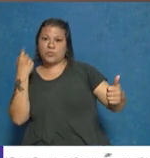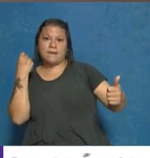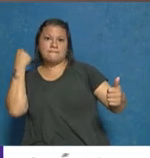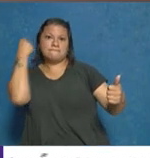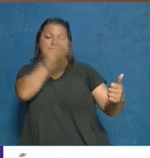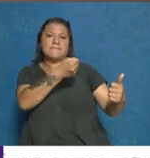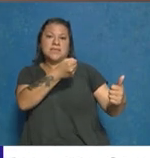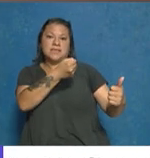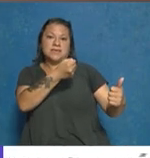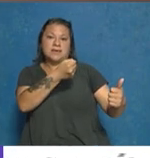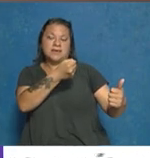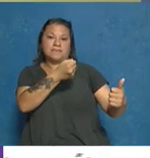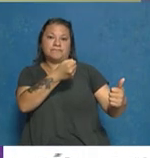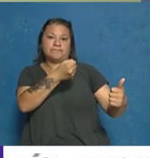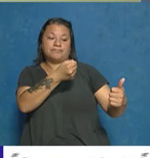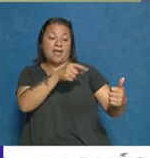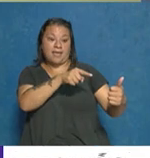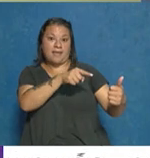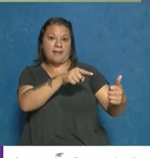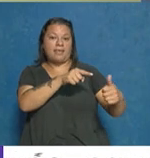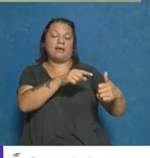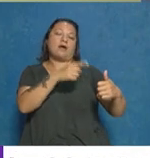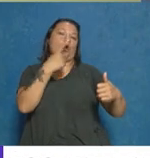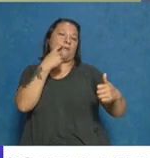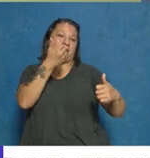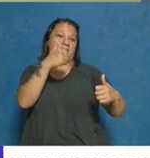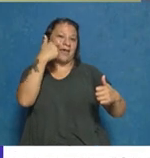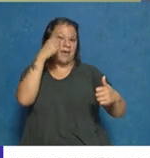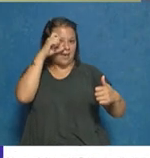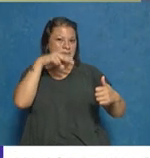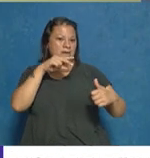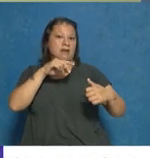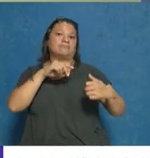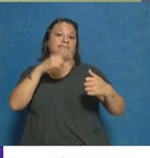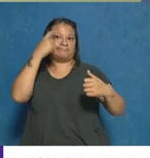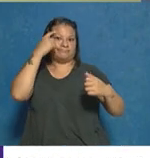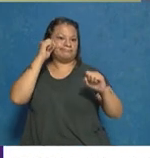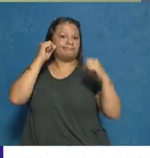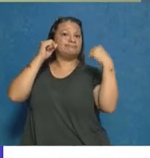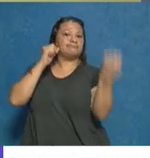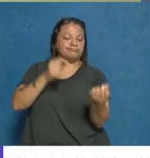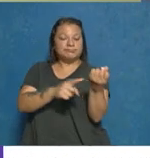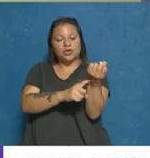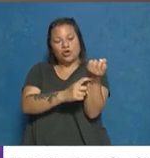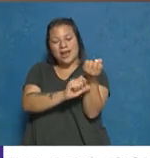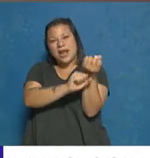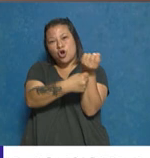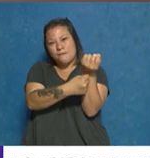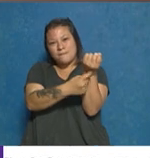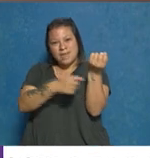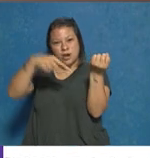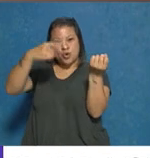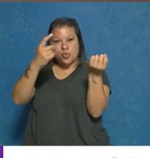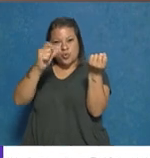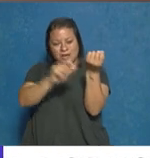es la que lo hace caer, se rompe la nuca a Amieva, y que, al romperse la